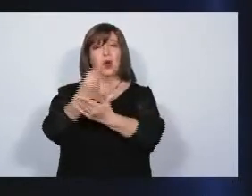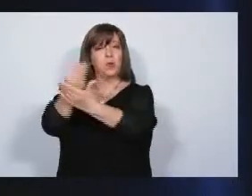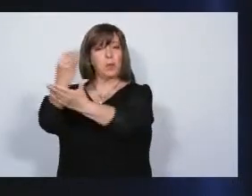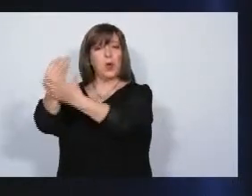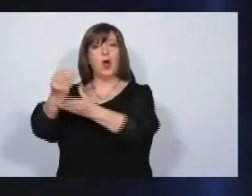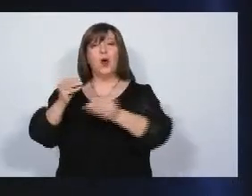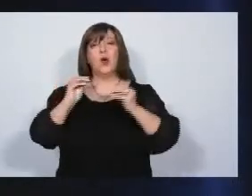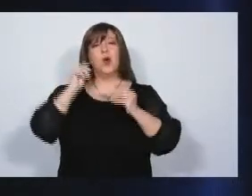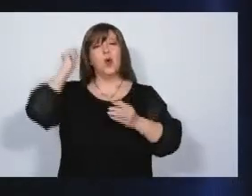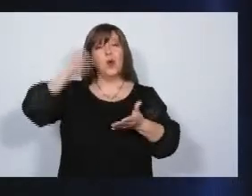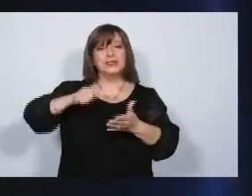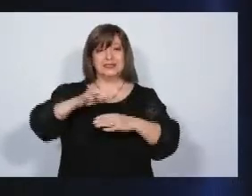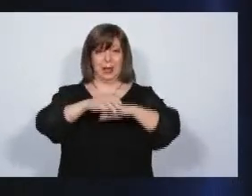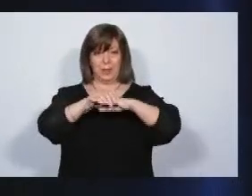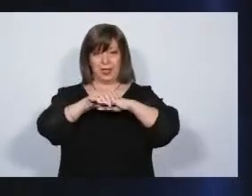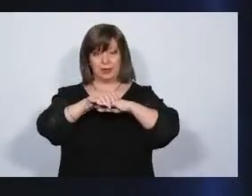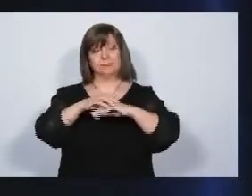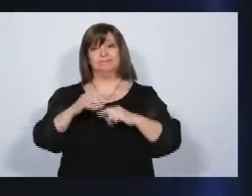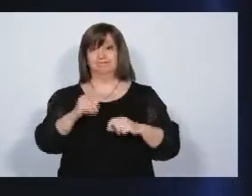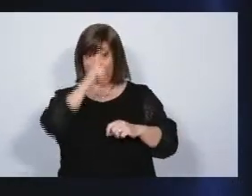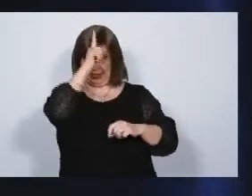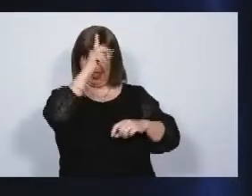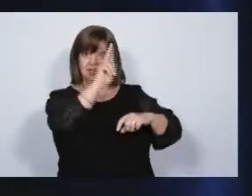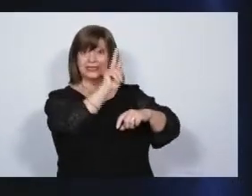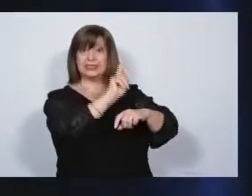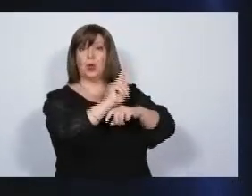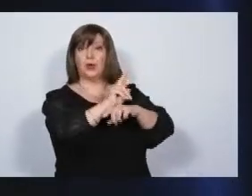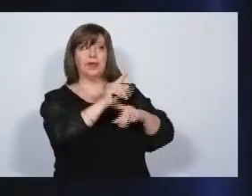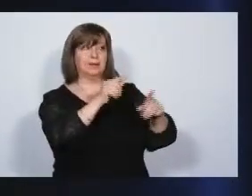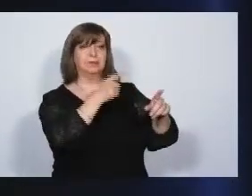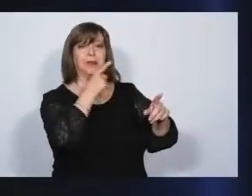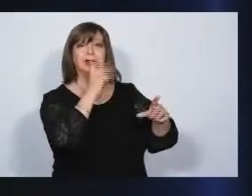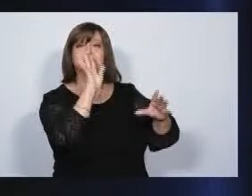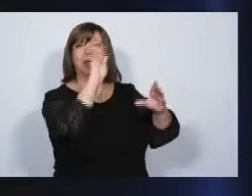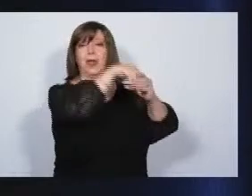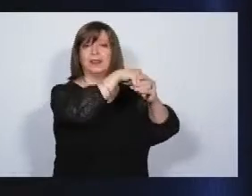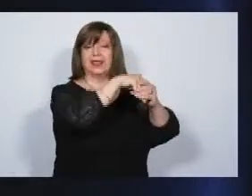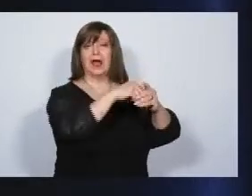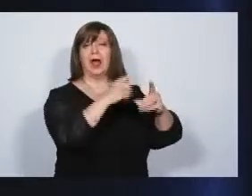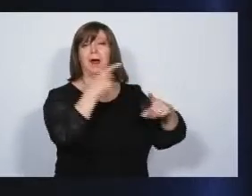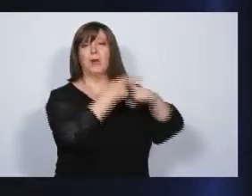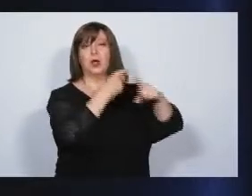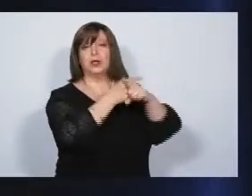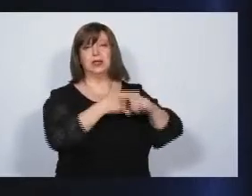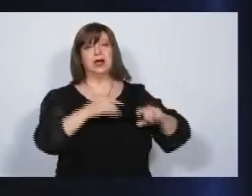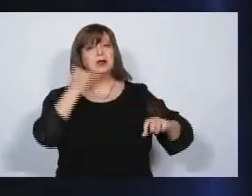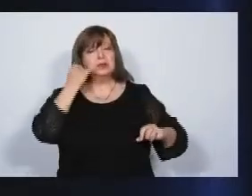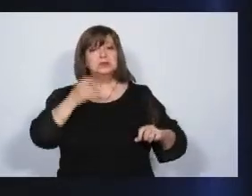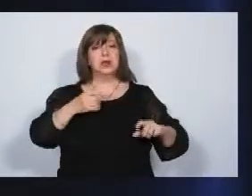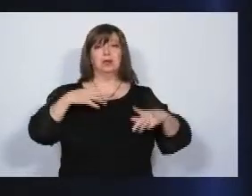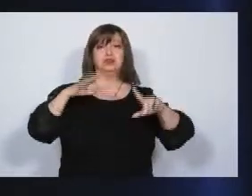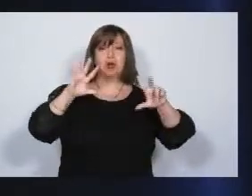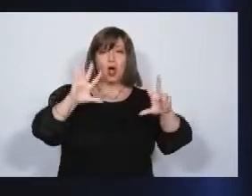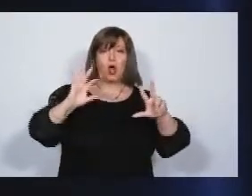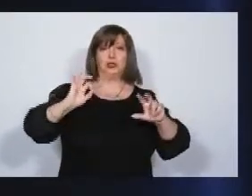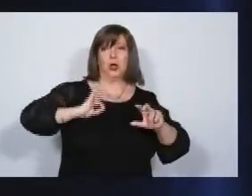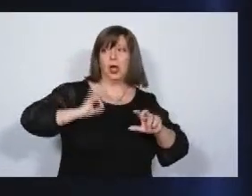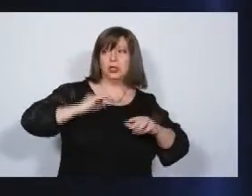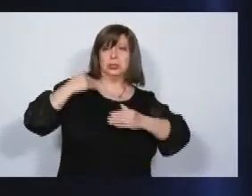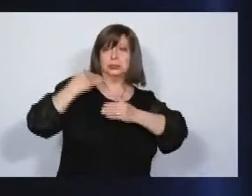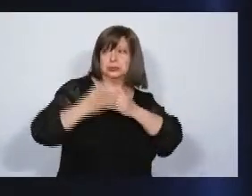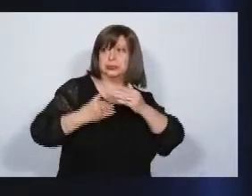Y la seguridad también está invadida por la política. Ocho años llevan para seguir diciendo lo que